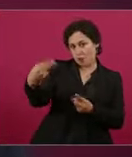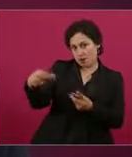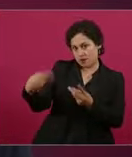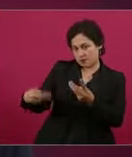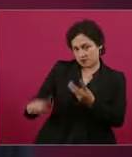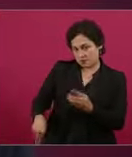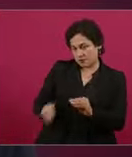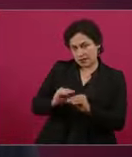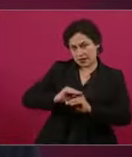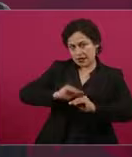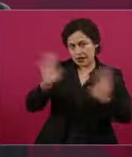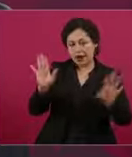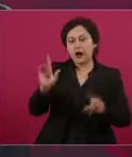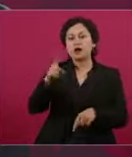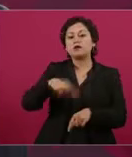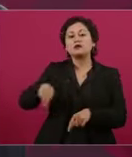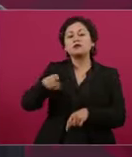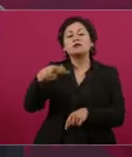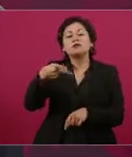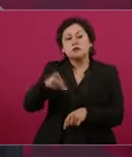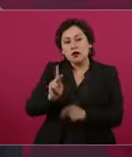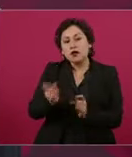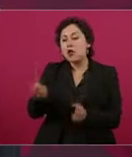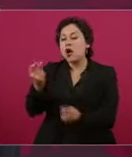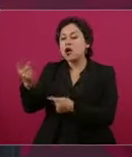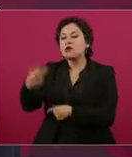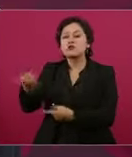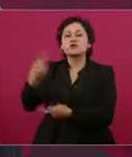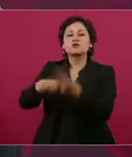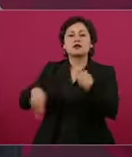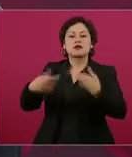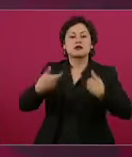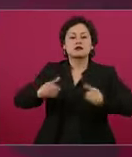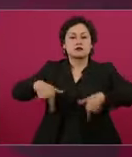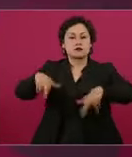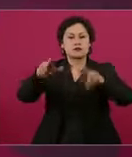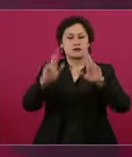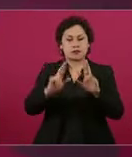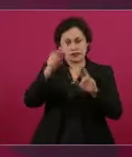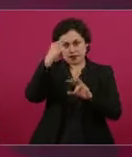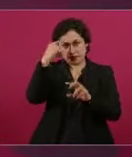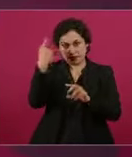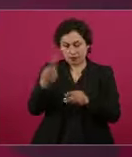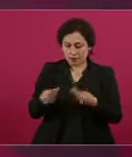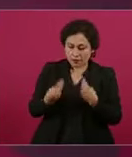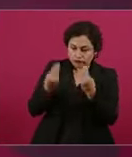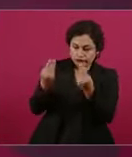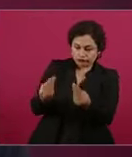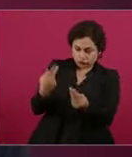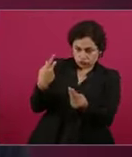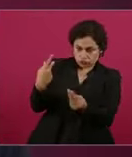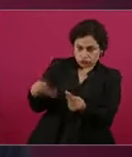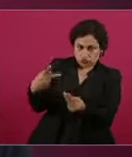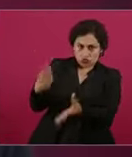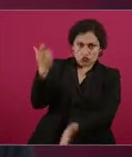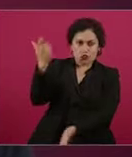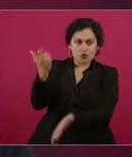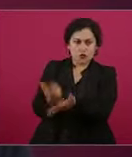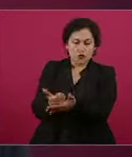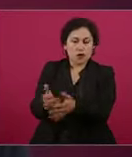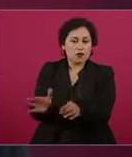venir algunos a entregarles su pago por